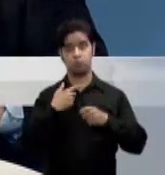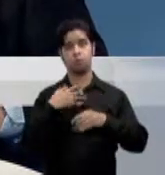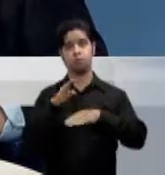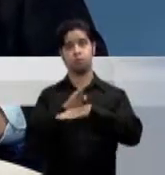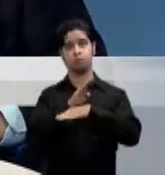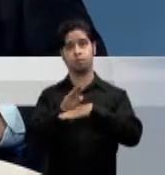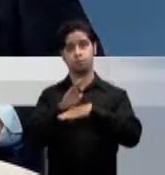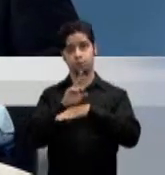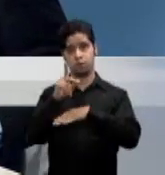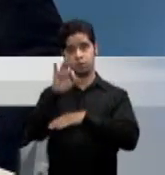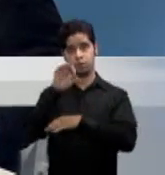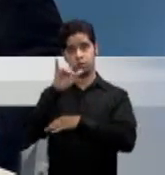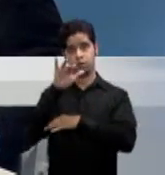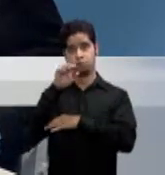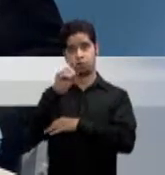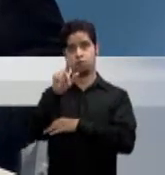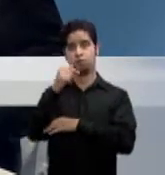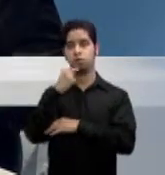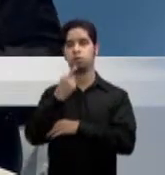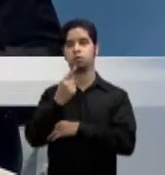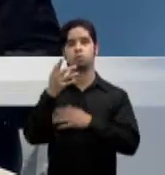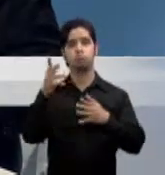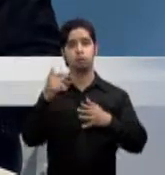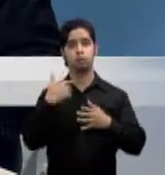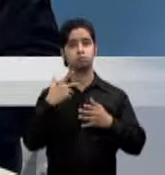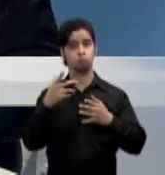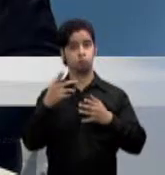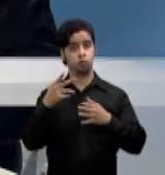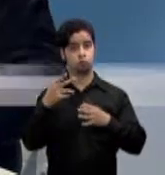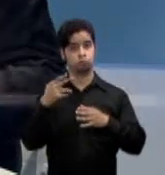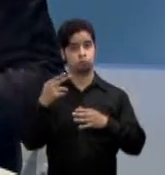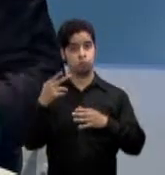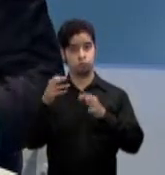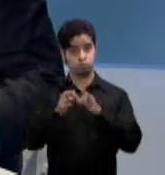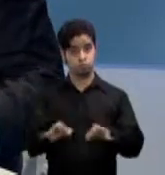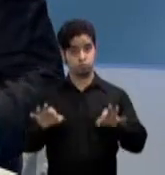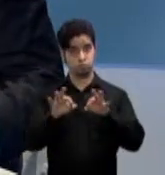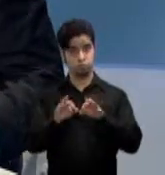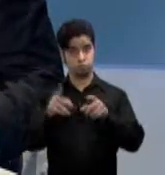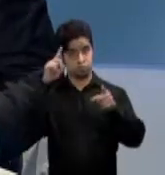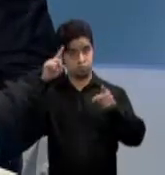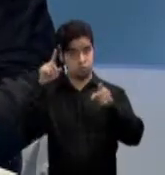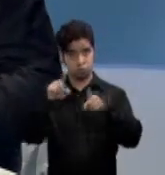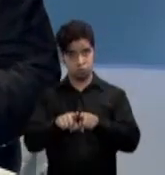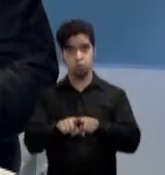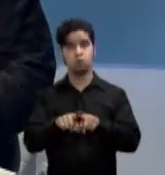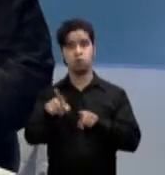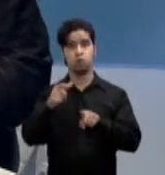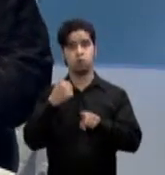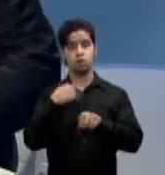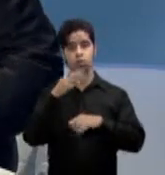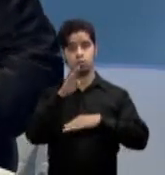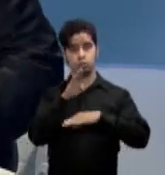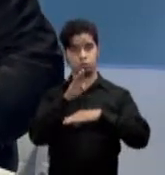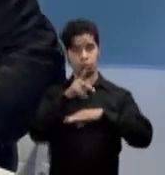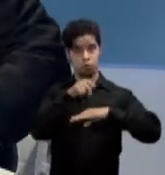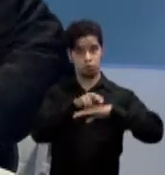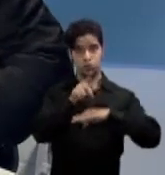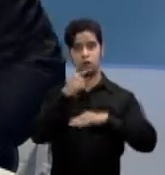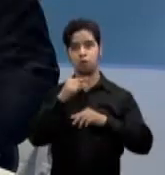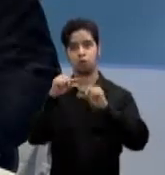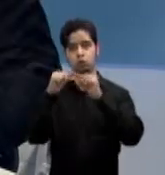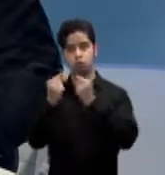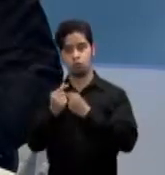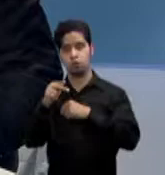exportación francisco chévere en dos solos que se considera como un histórico acuerdo entre la empresa boricua panamerican grain y el equipo de la mba y de los